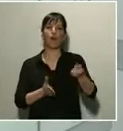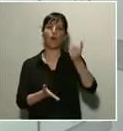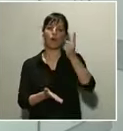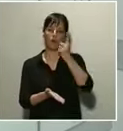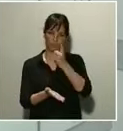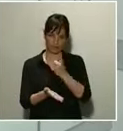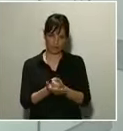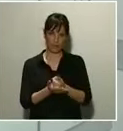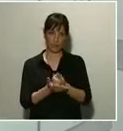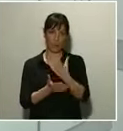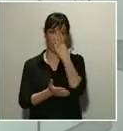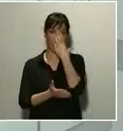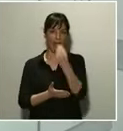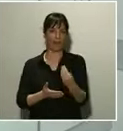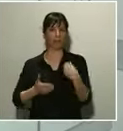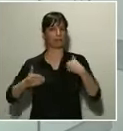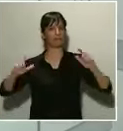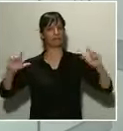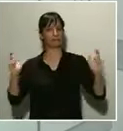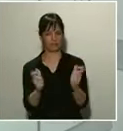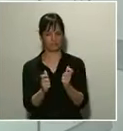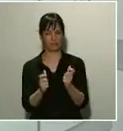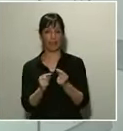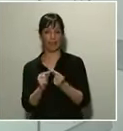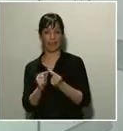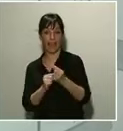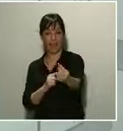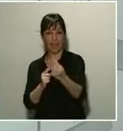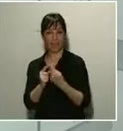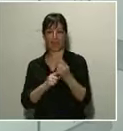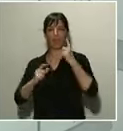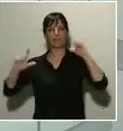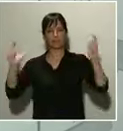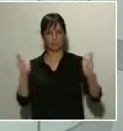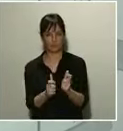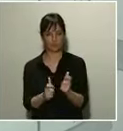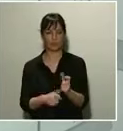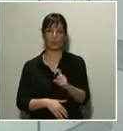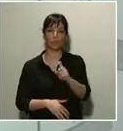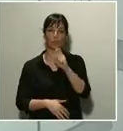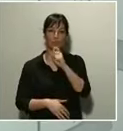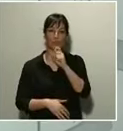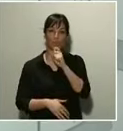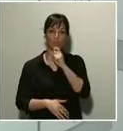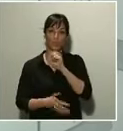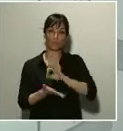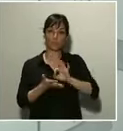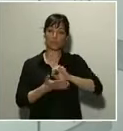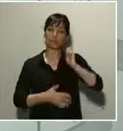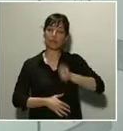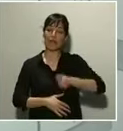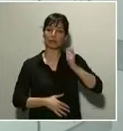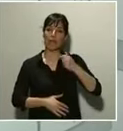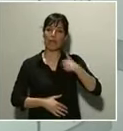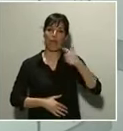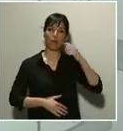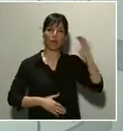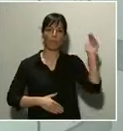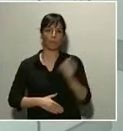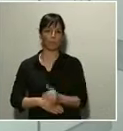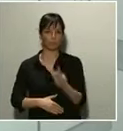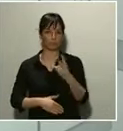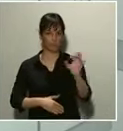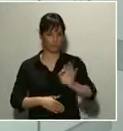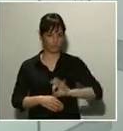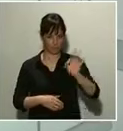velocidad y larga distancia, situándola en un 30% de los servicios habituales. Por lo que, teniendo en cuenta que